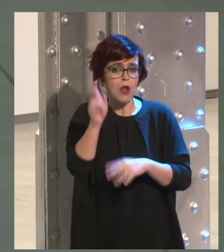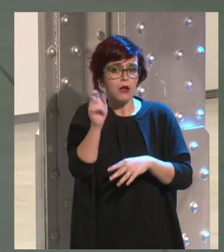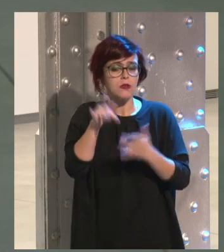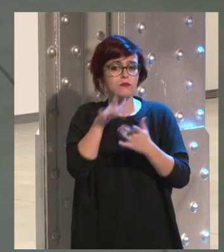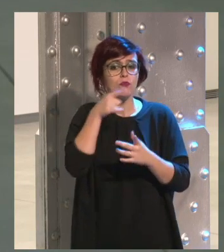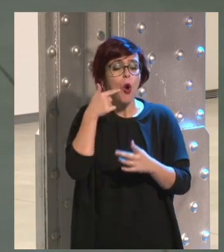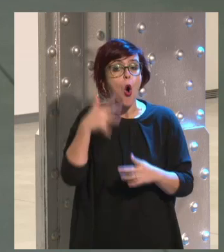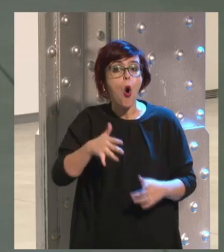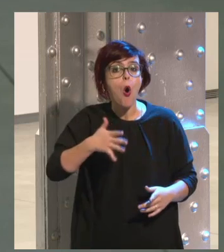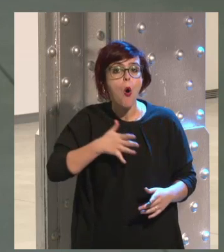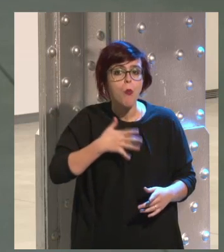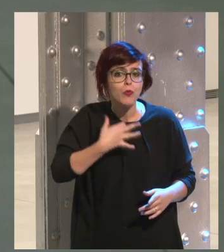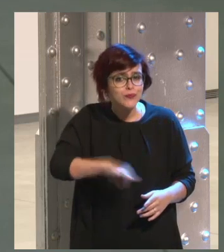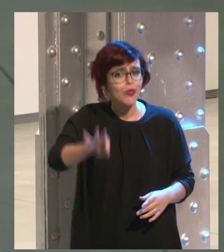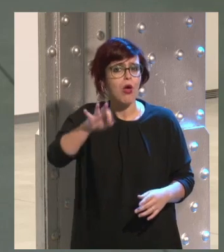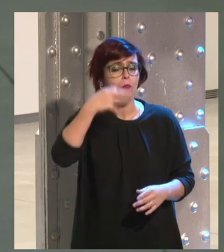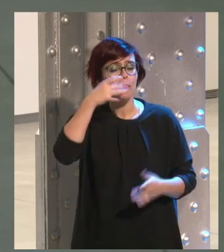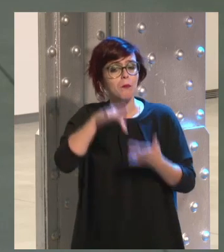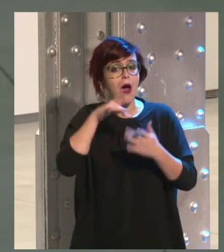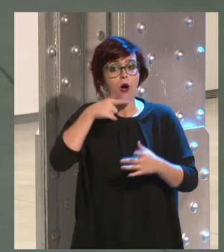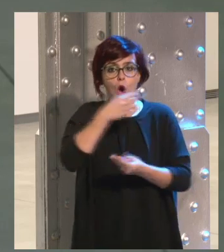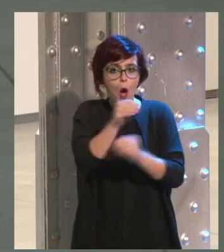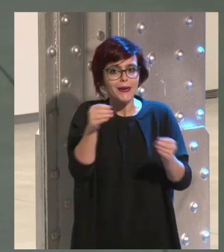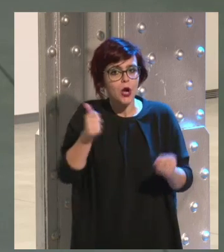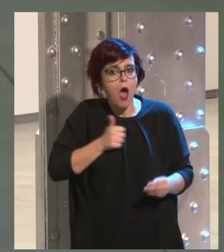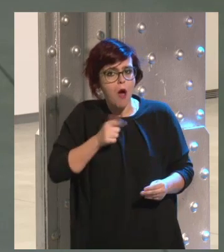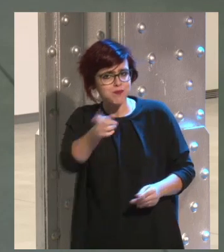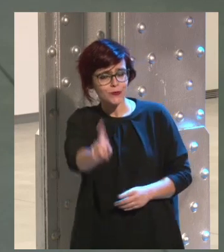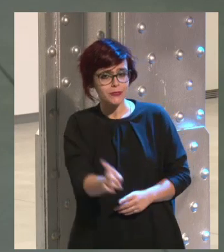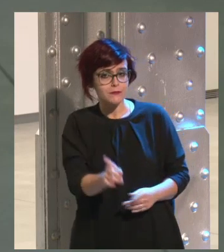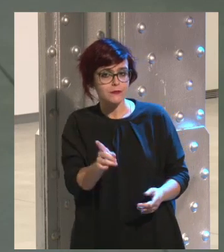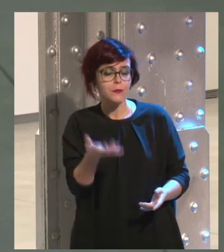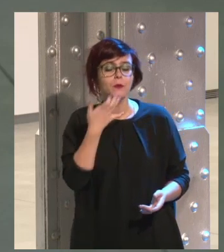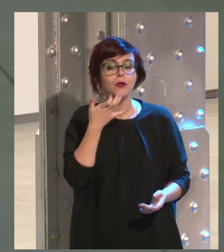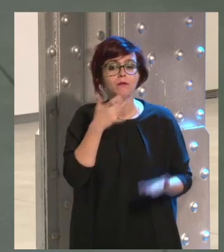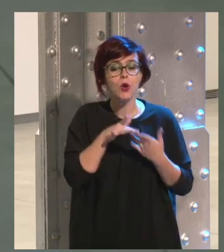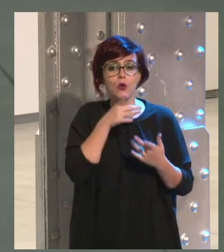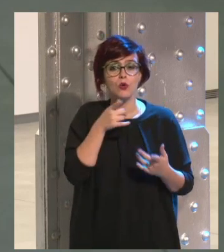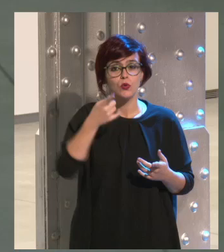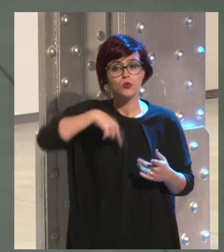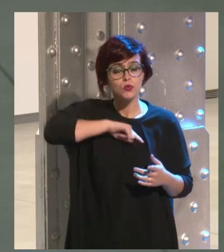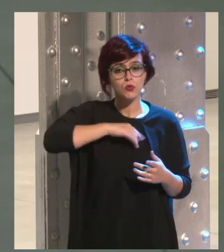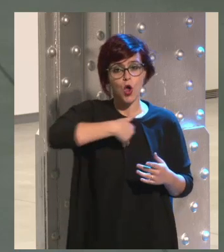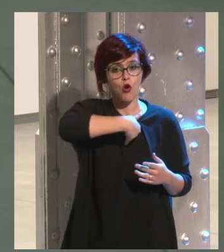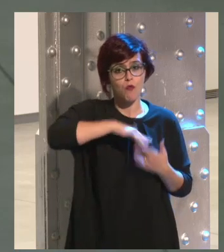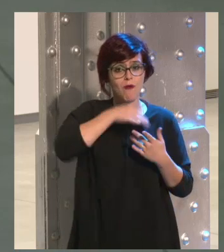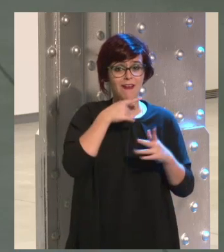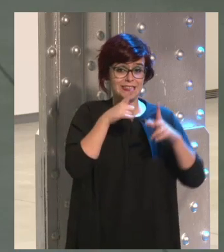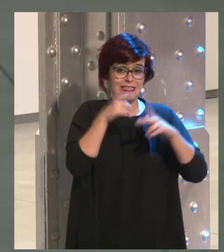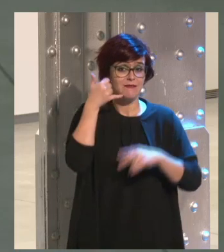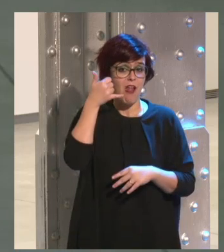montón de oportunidades que además los jóvenes no están aprovechando. Un poco el rol que tenemos en Telefónica